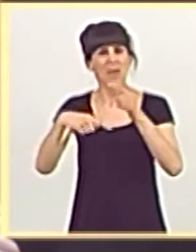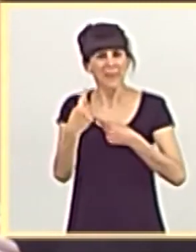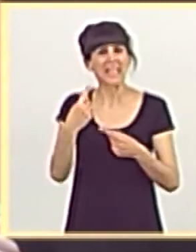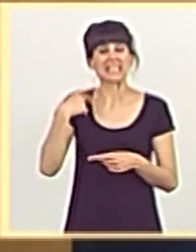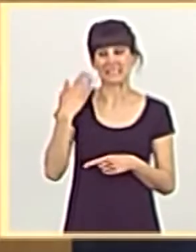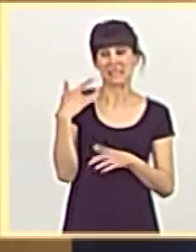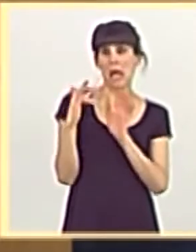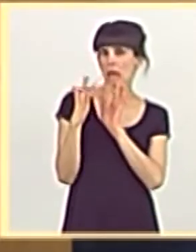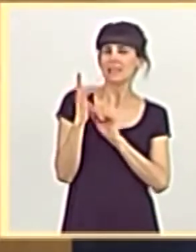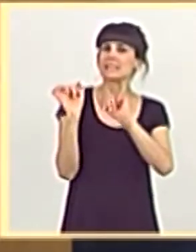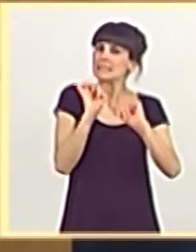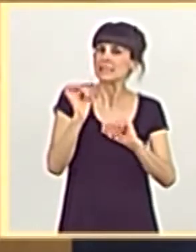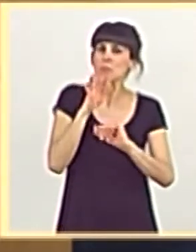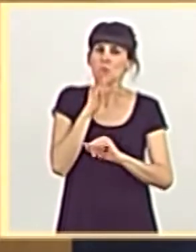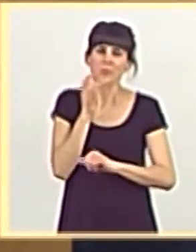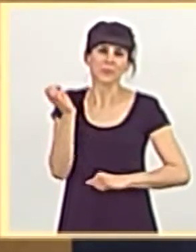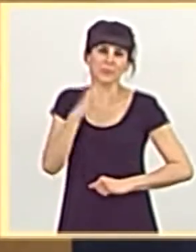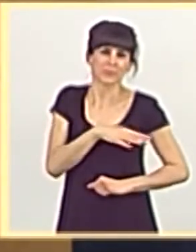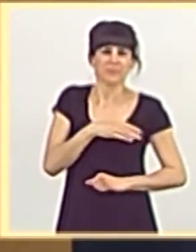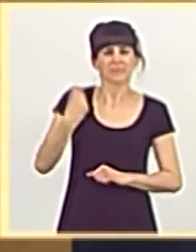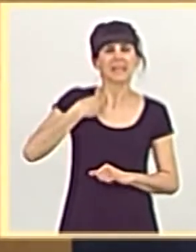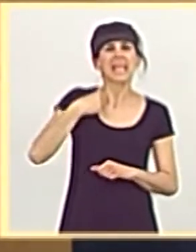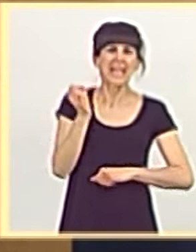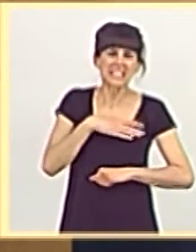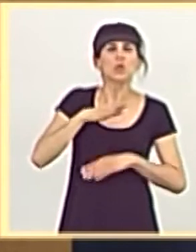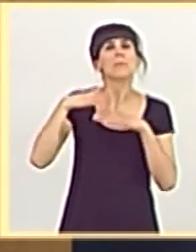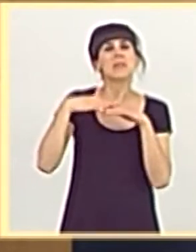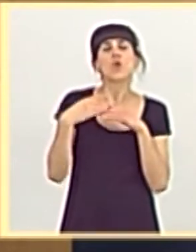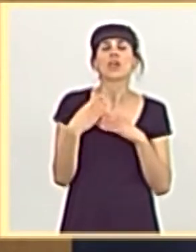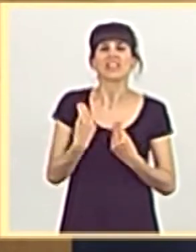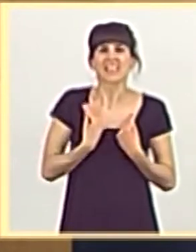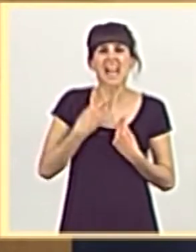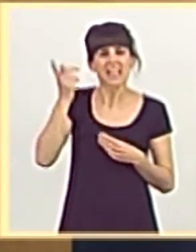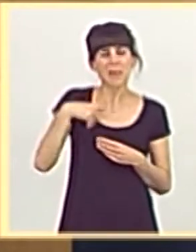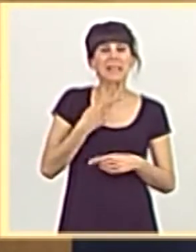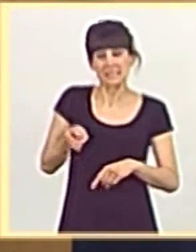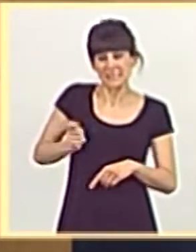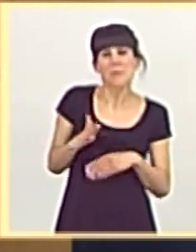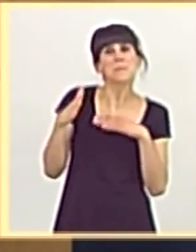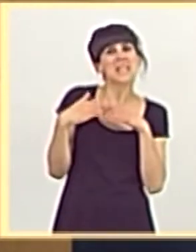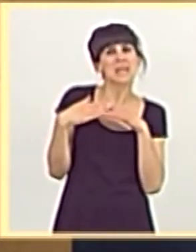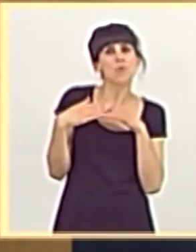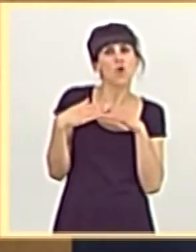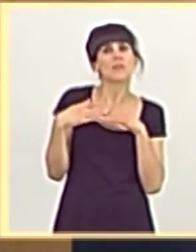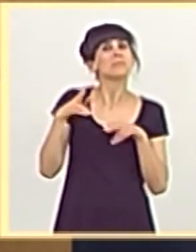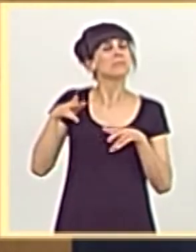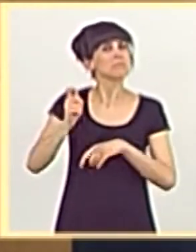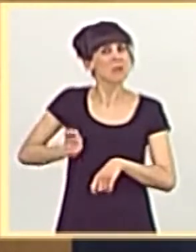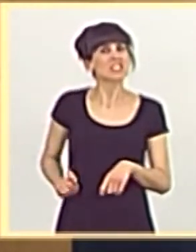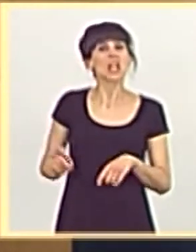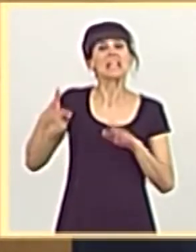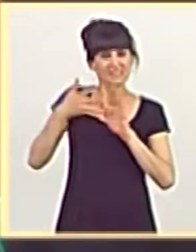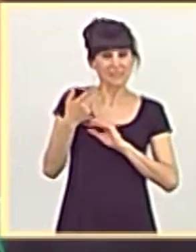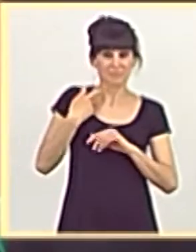de abrir protegidas por el ingreso mínimo vital. Hemos subido el salario mínimo interprofesional. Se llama política, señora